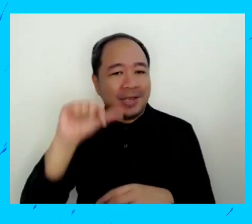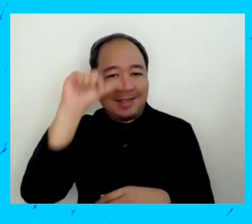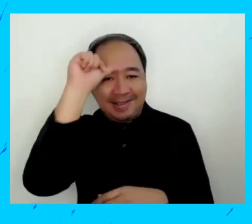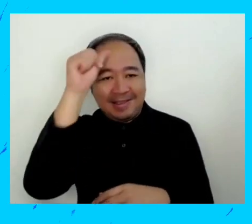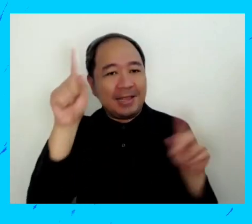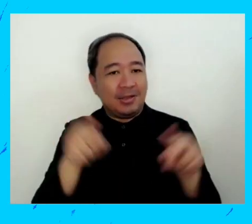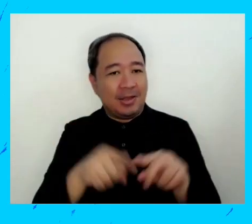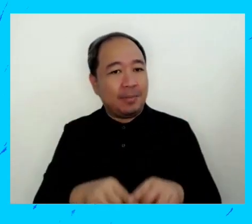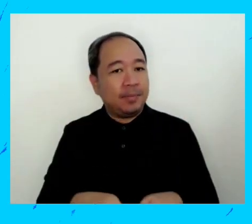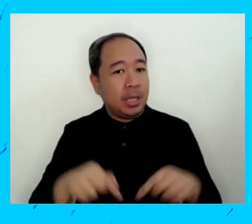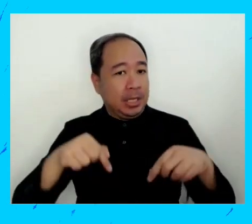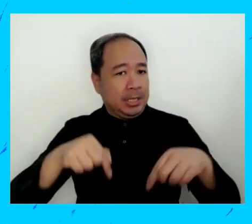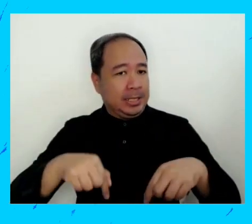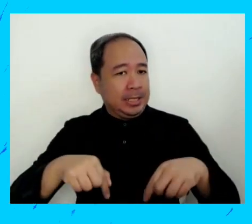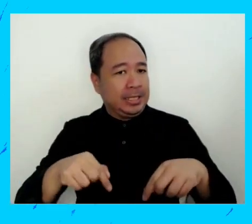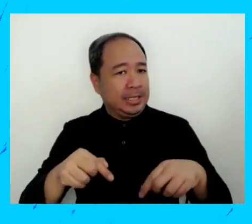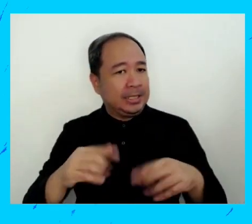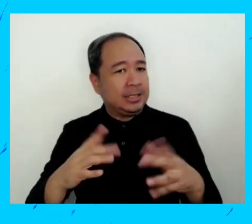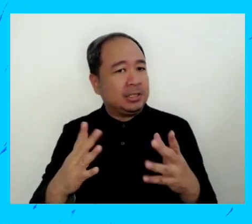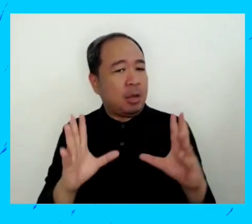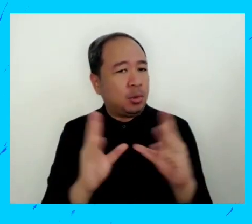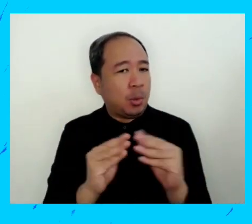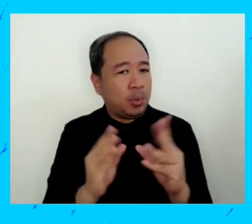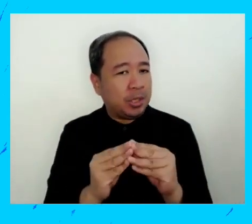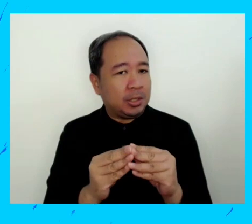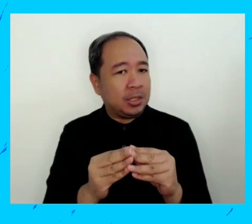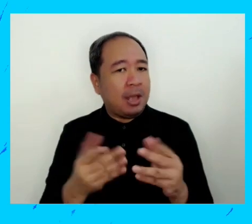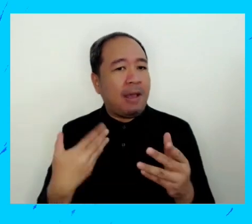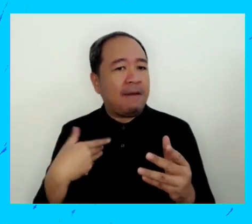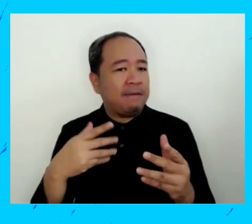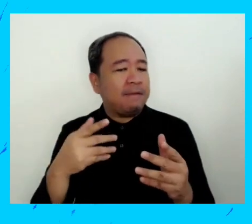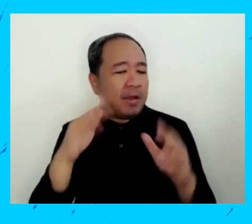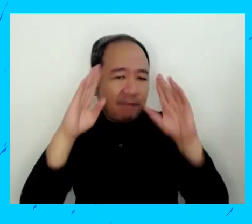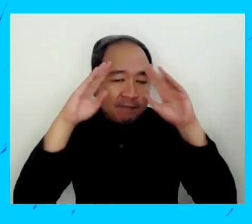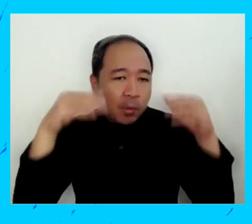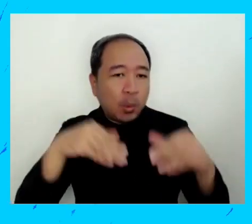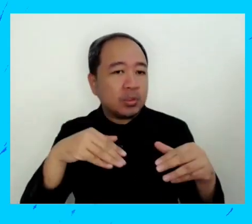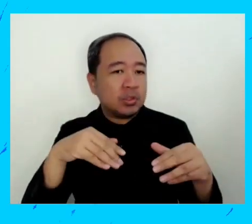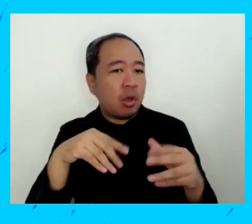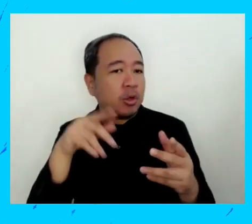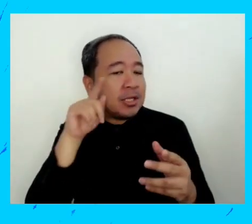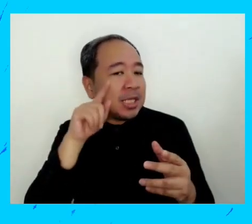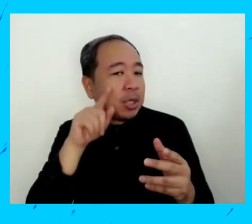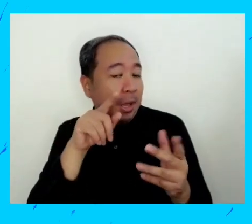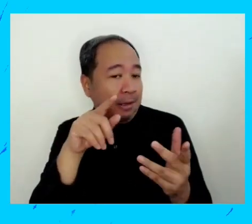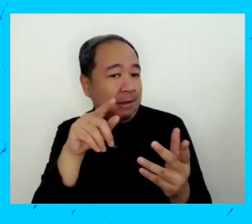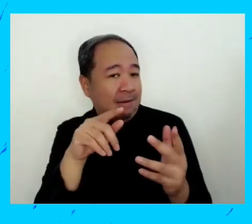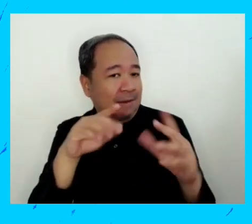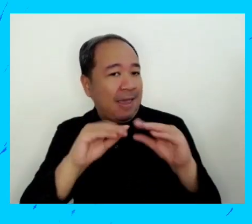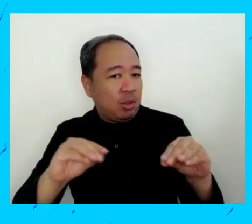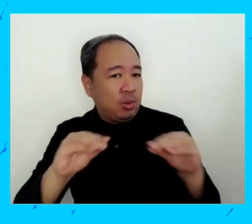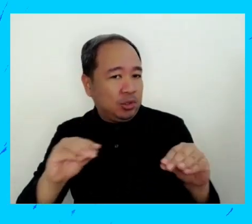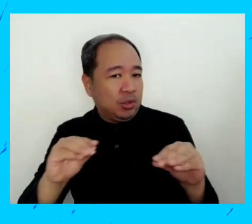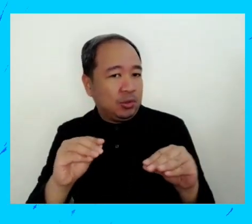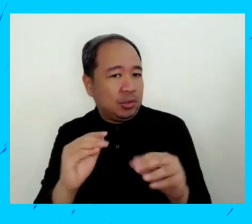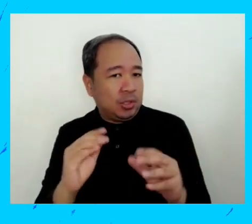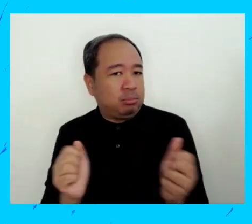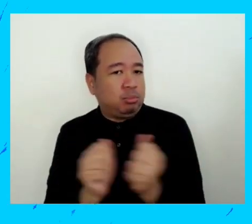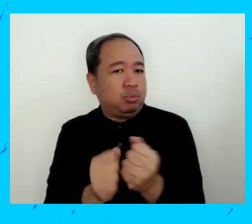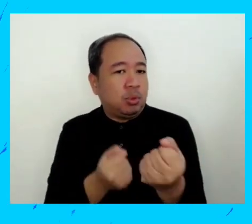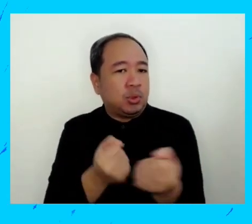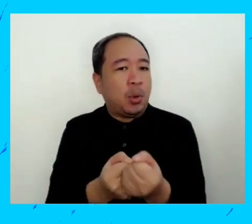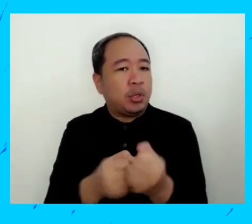at the end the of the con el globo